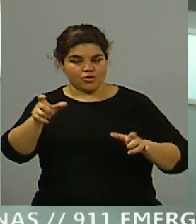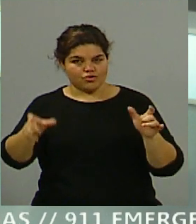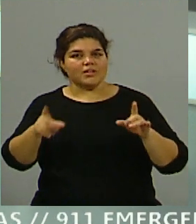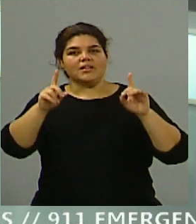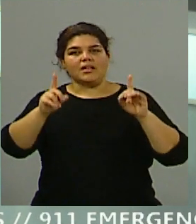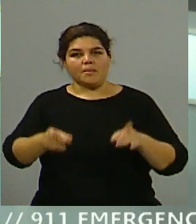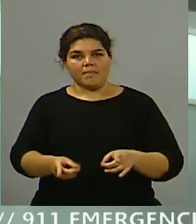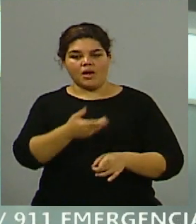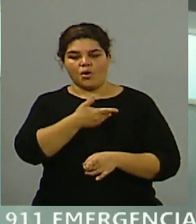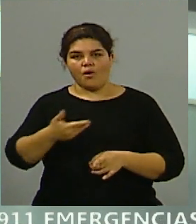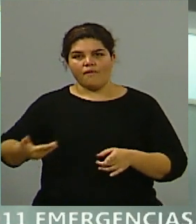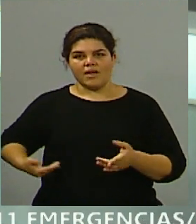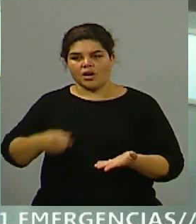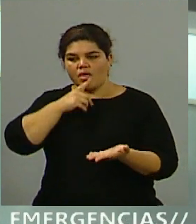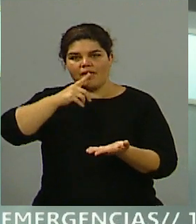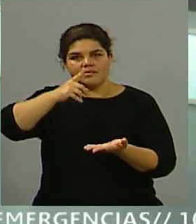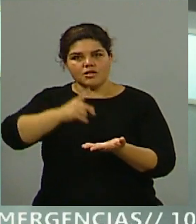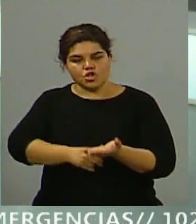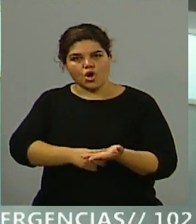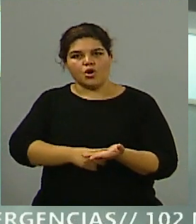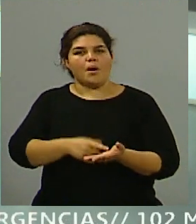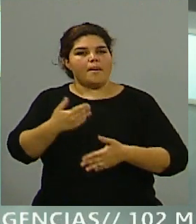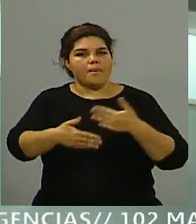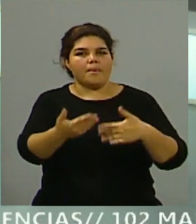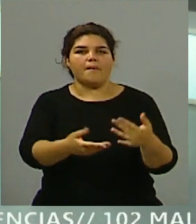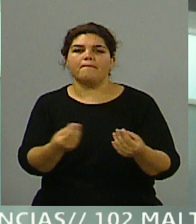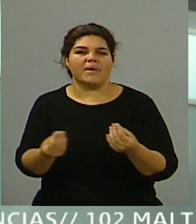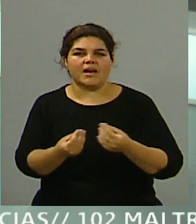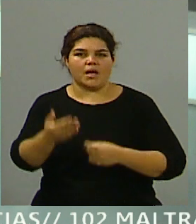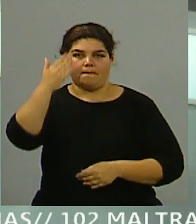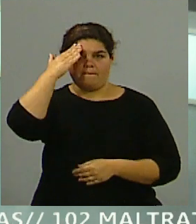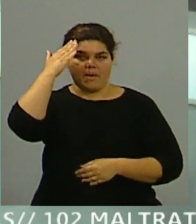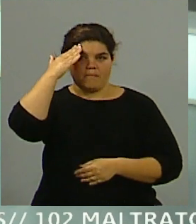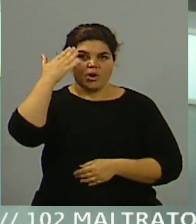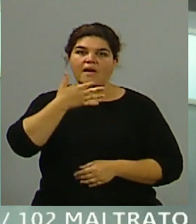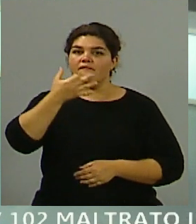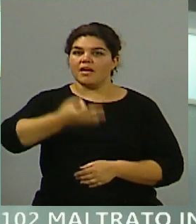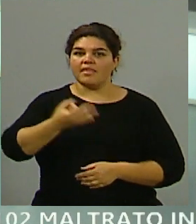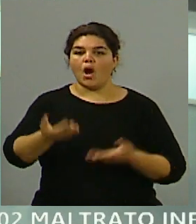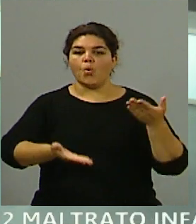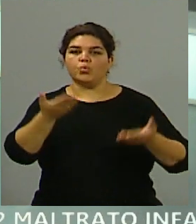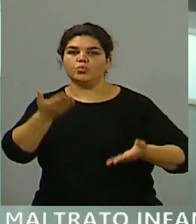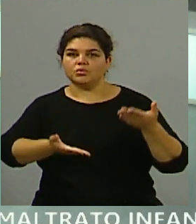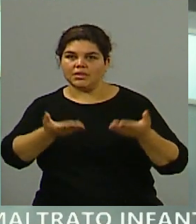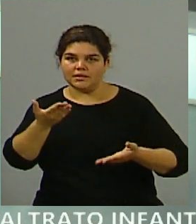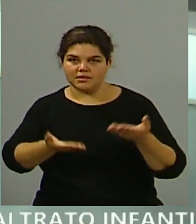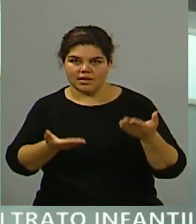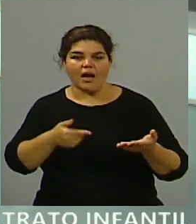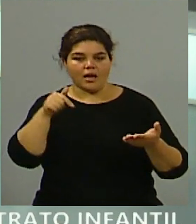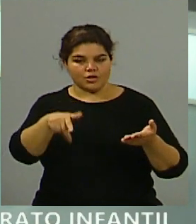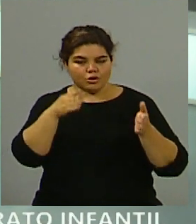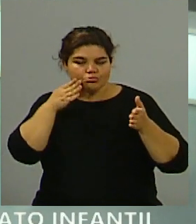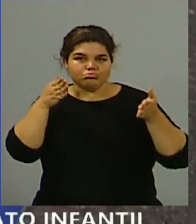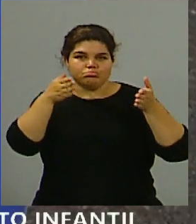se llevan adelante para reforzar lo que es la memoria, la verdad y la justicia. Y es por eso que se va a presentar la Comisión